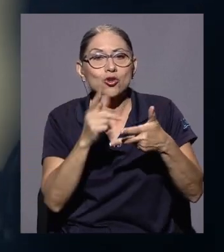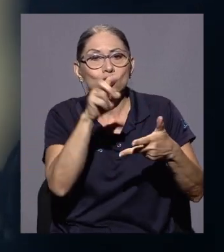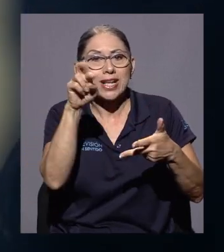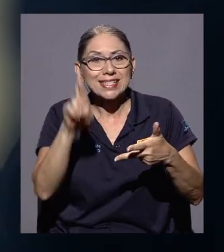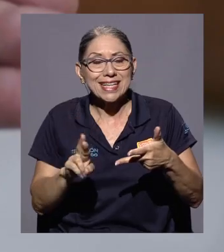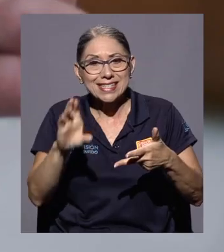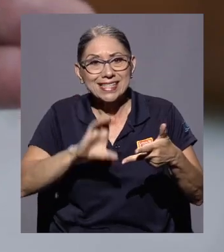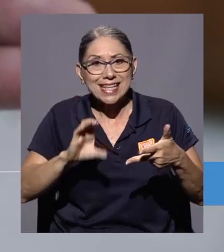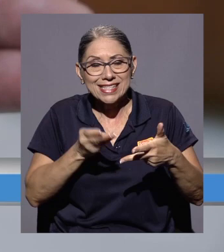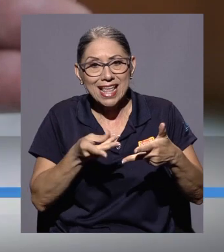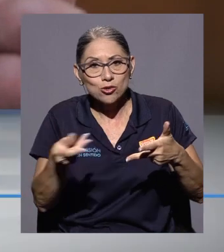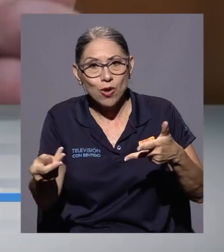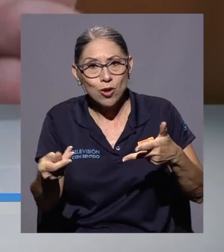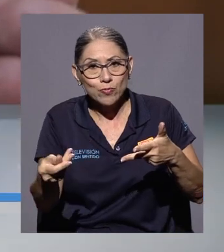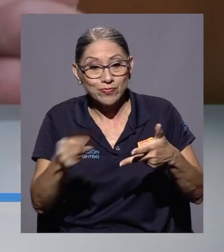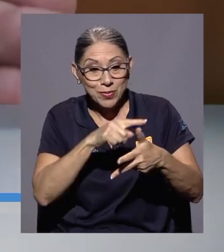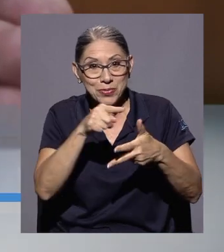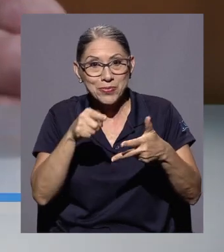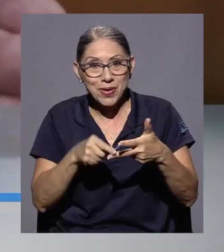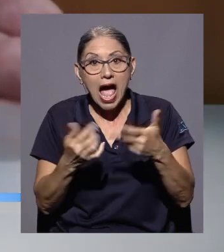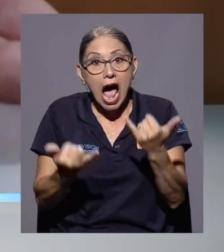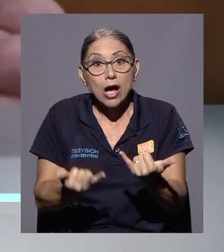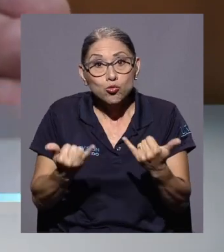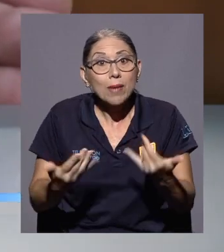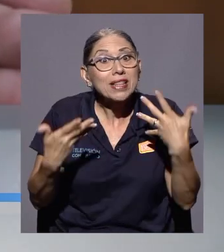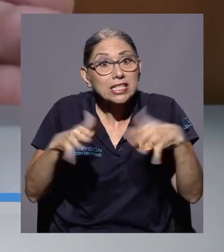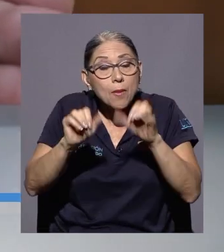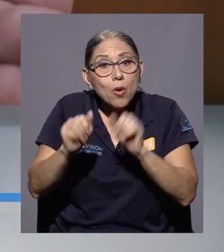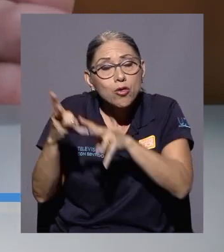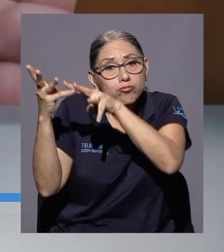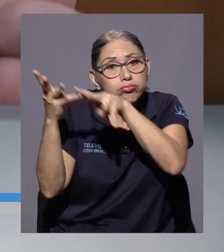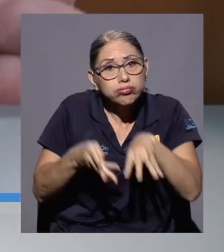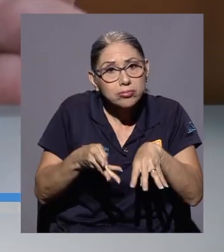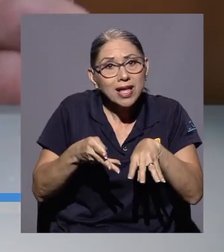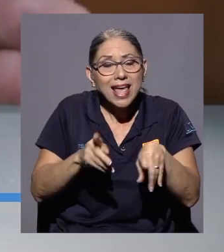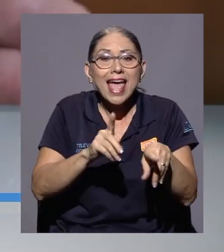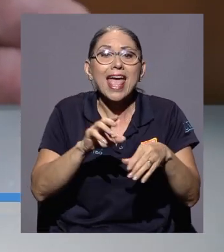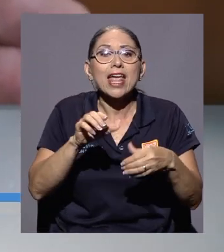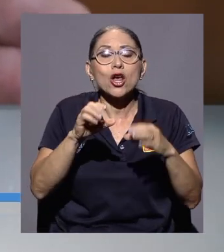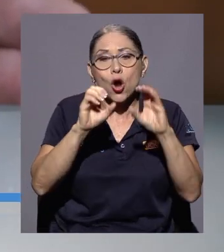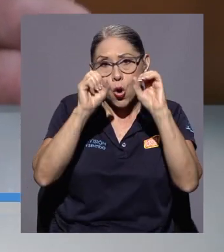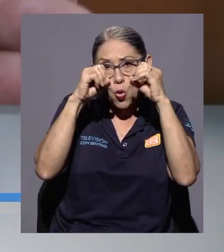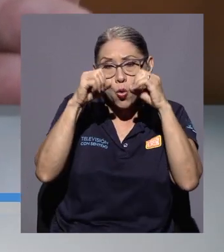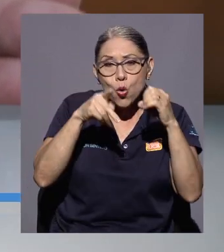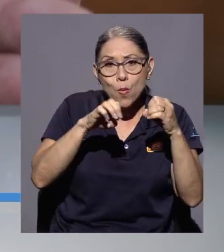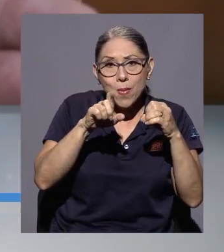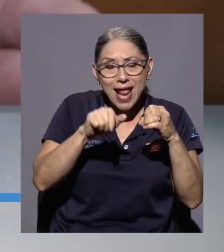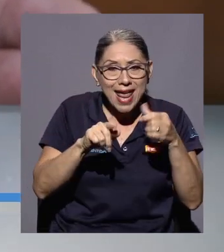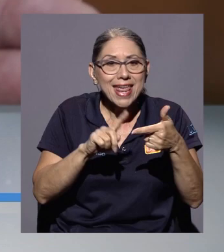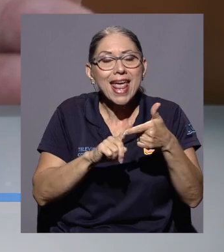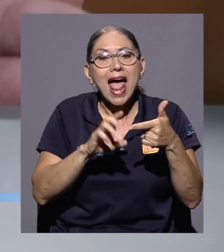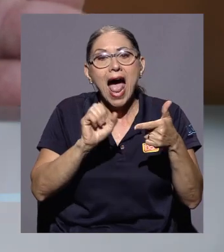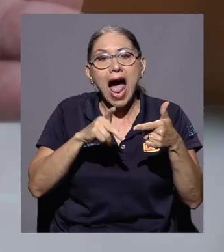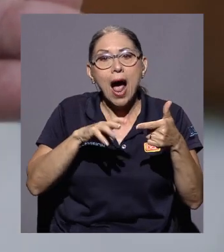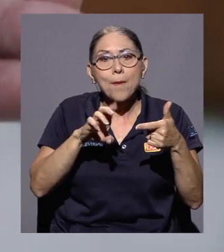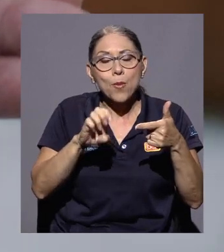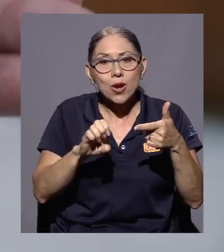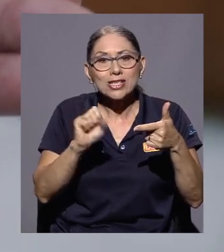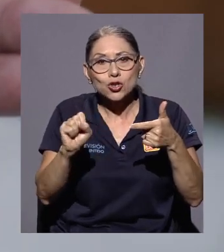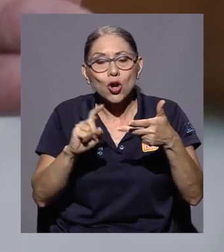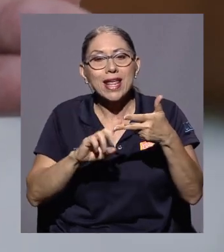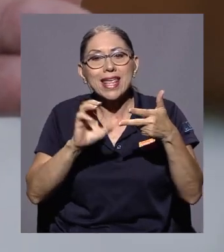del Suelo. Actualmente ya se encuentra disponible para ser descargado en las tiendas digitales de Google Play, Apple Store y App Gallery.